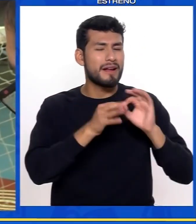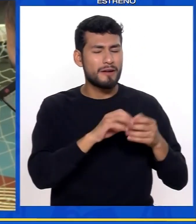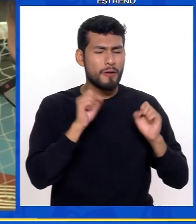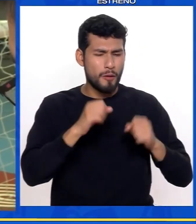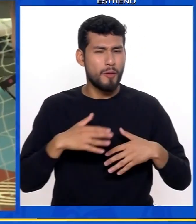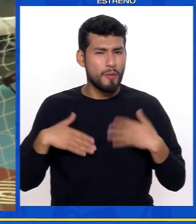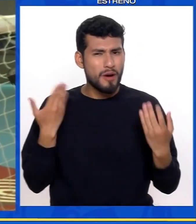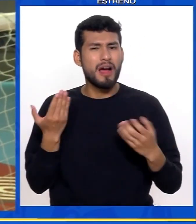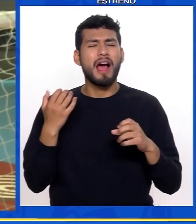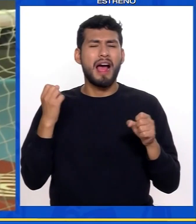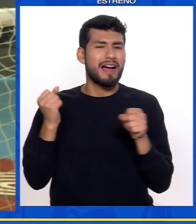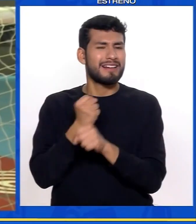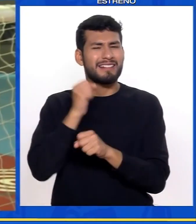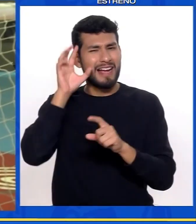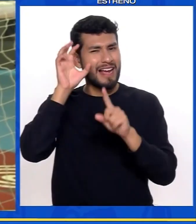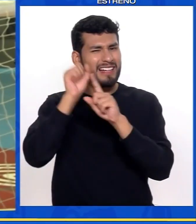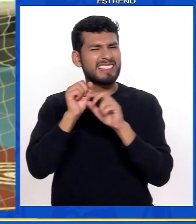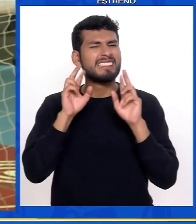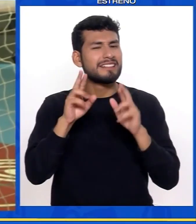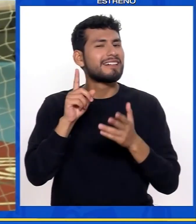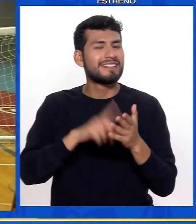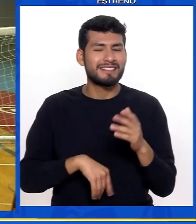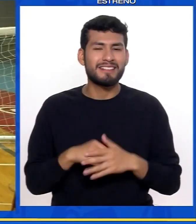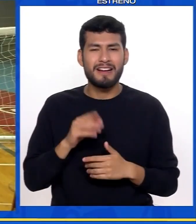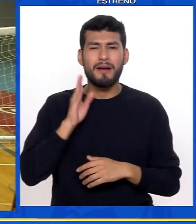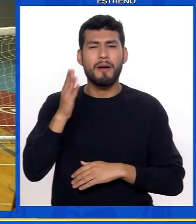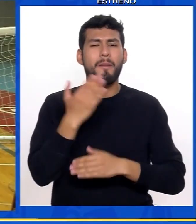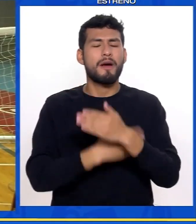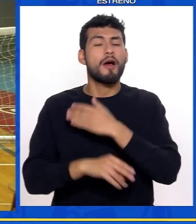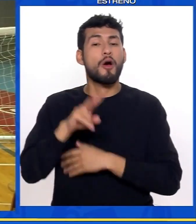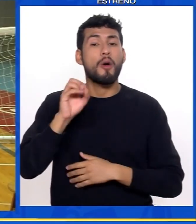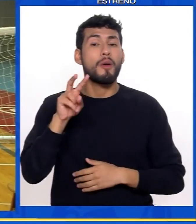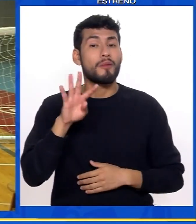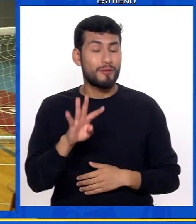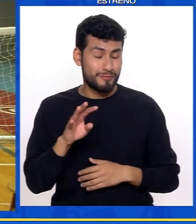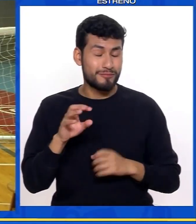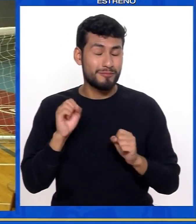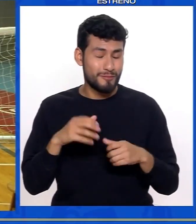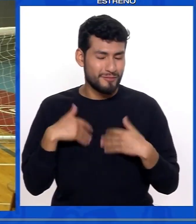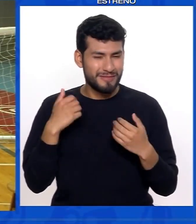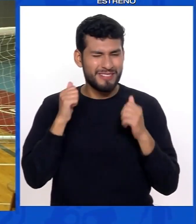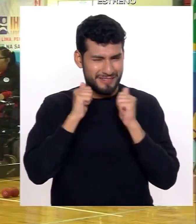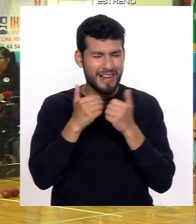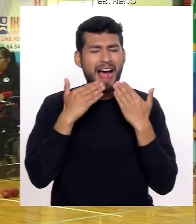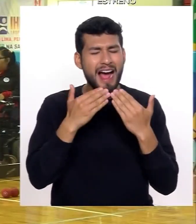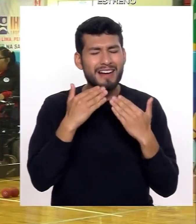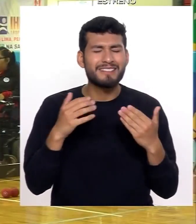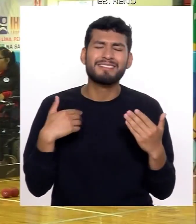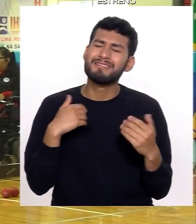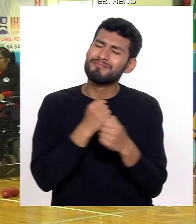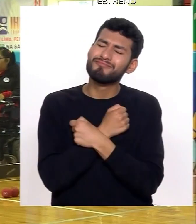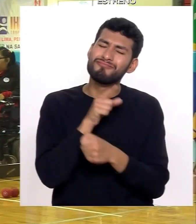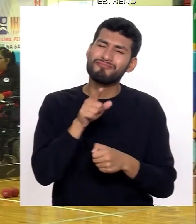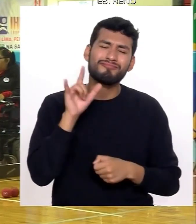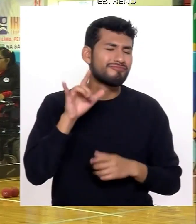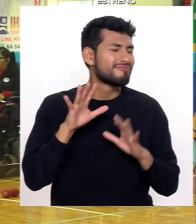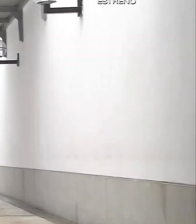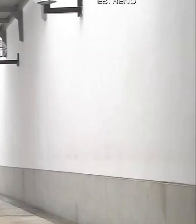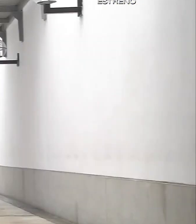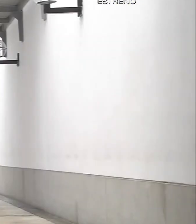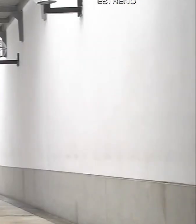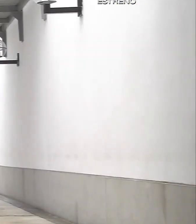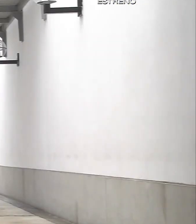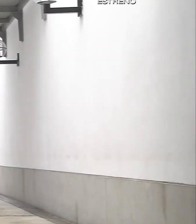conseguir tu ansiado deseo que es ir al Paralímpico 2024. Gracias, Niurka, te quiero mucho.